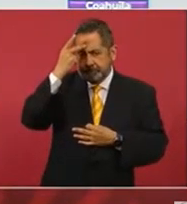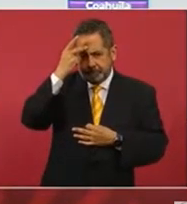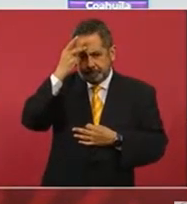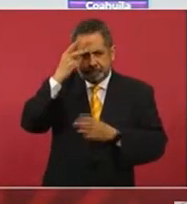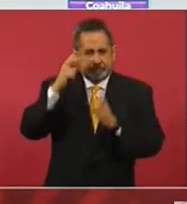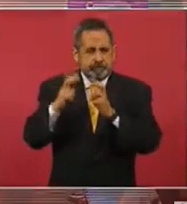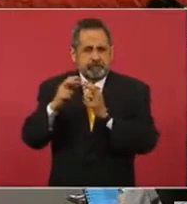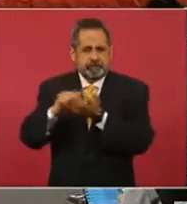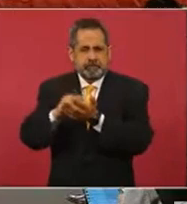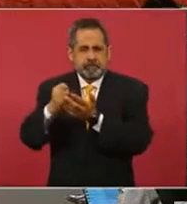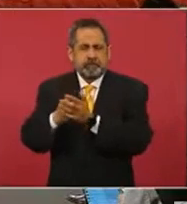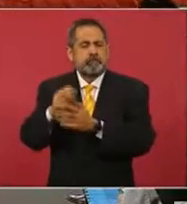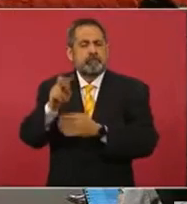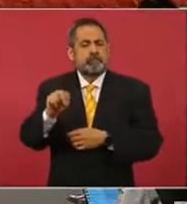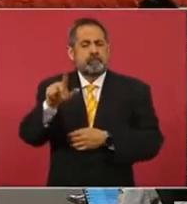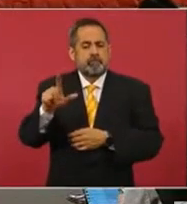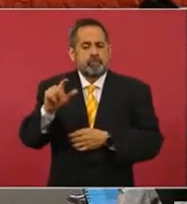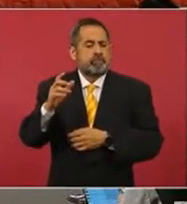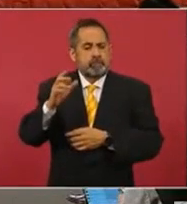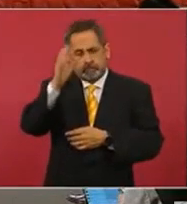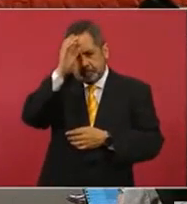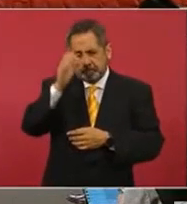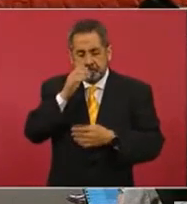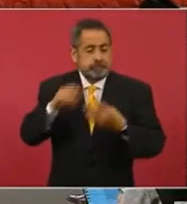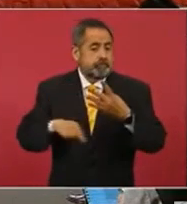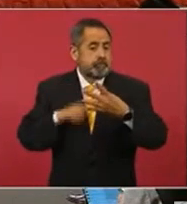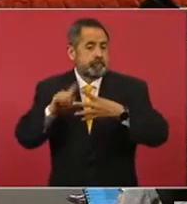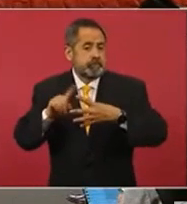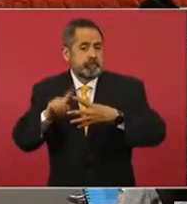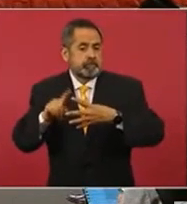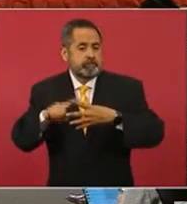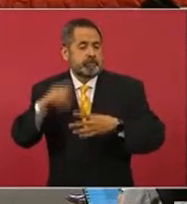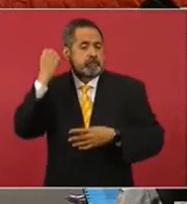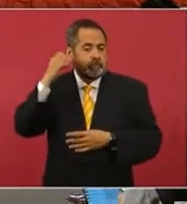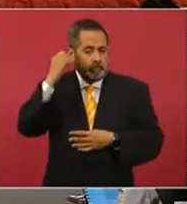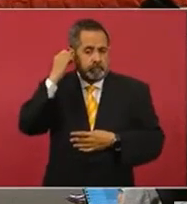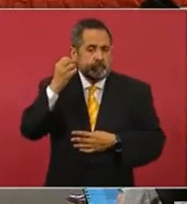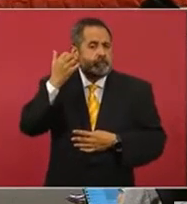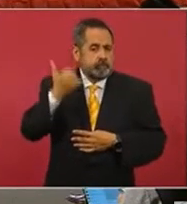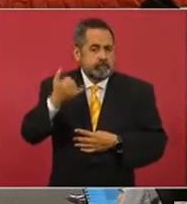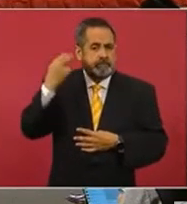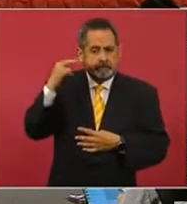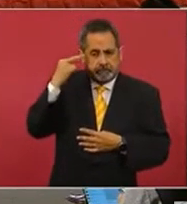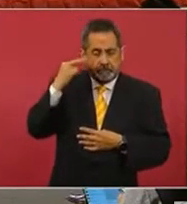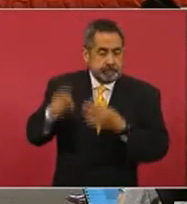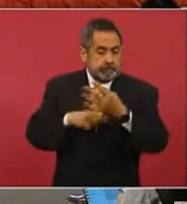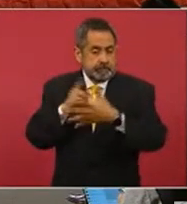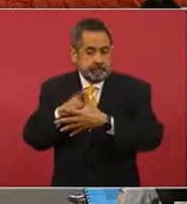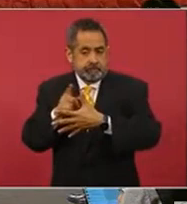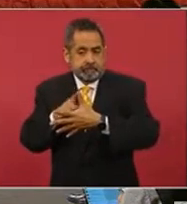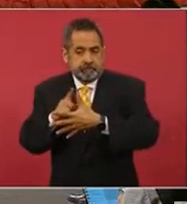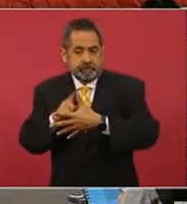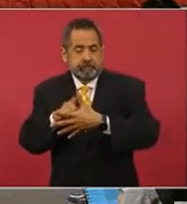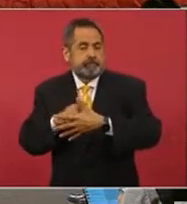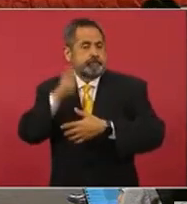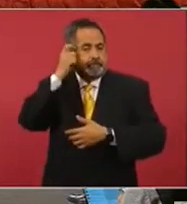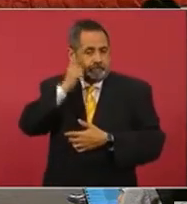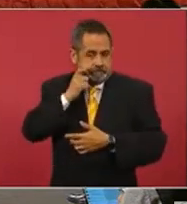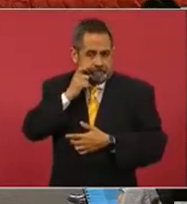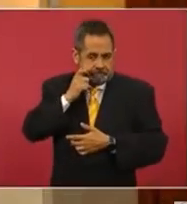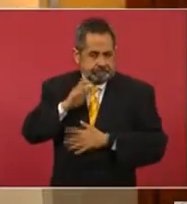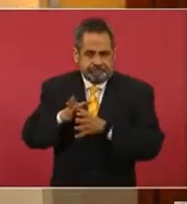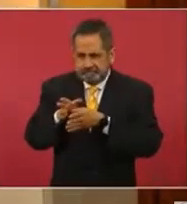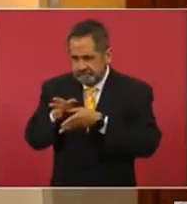Tamaulipas, Nuevo León y Coahuila. La ruta 4, Oaxaca y Veracruz. La ruta 5, Guerrero.